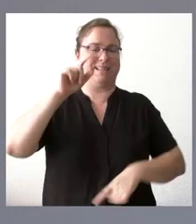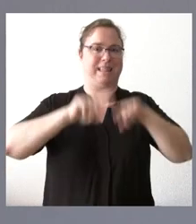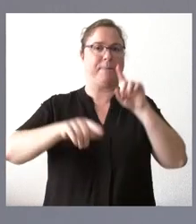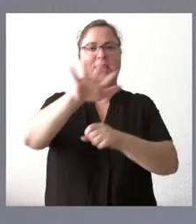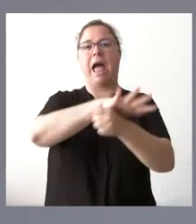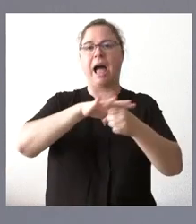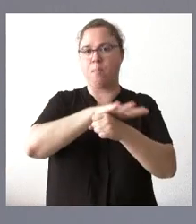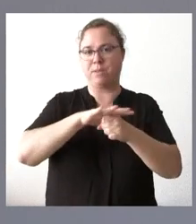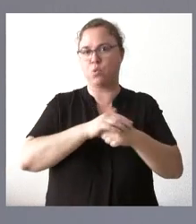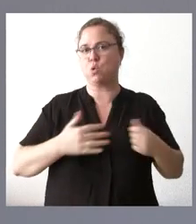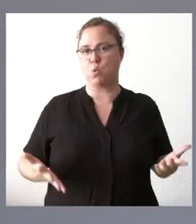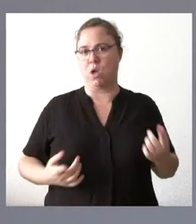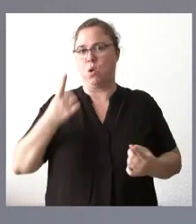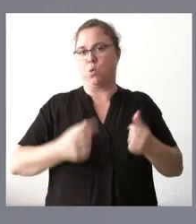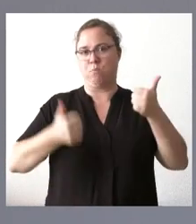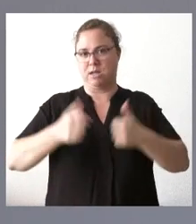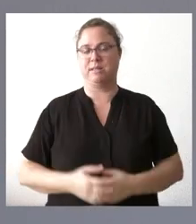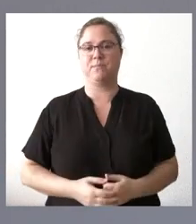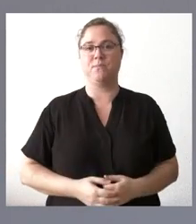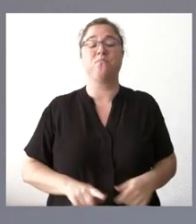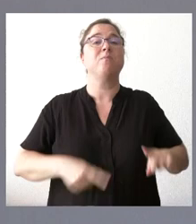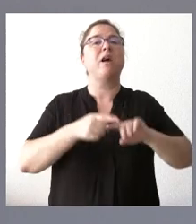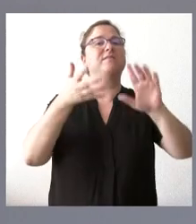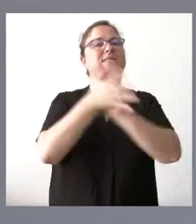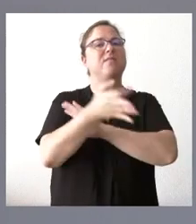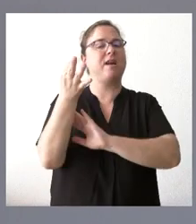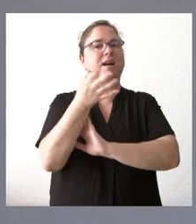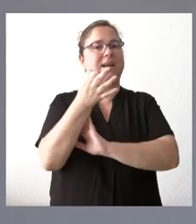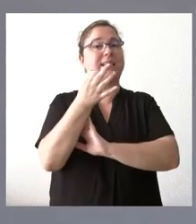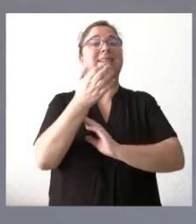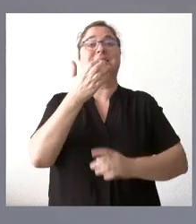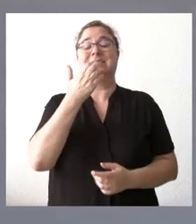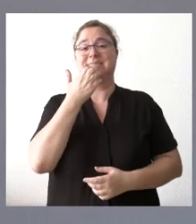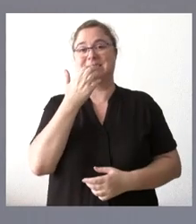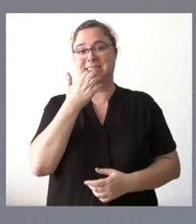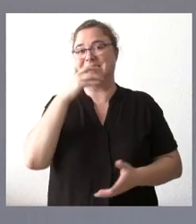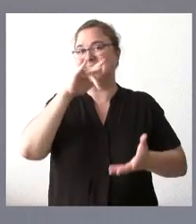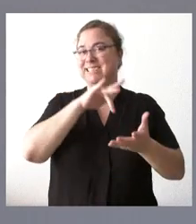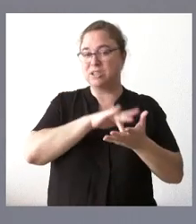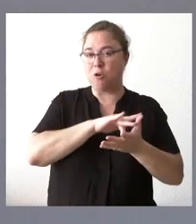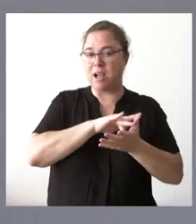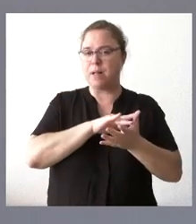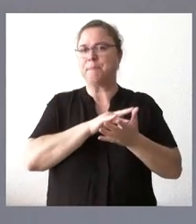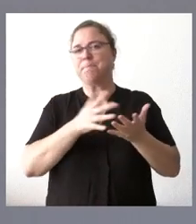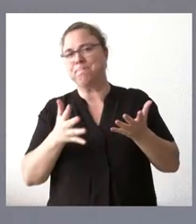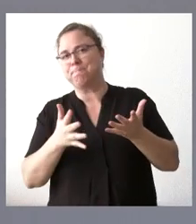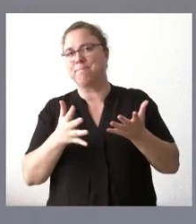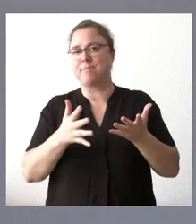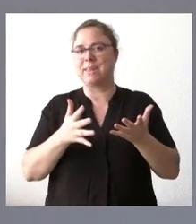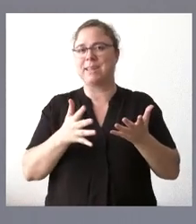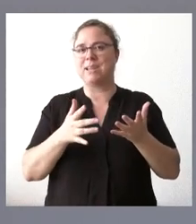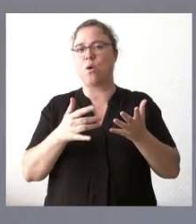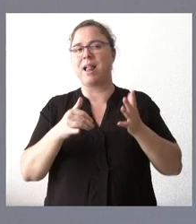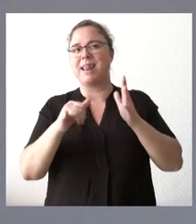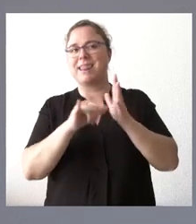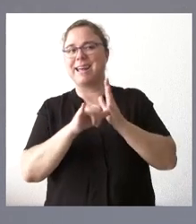que en otros, pero eso no quiere decir que donde sea más próximo el punto de